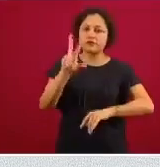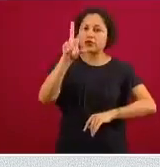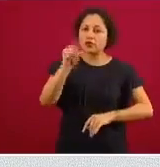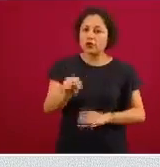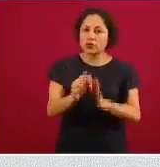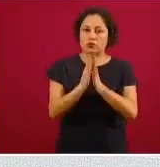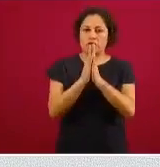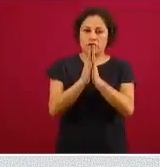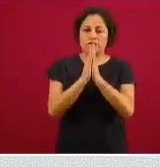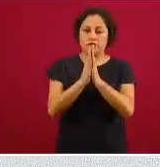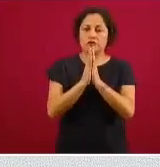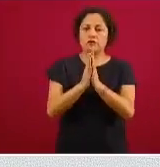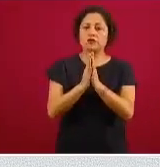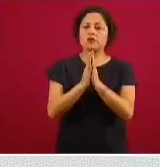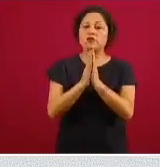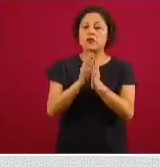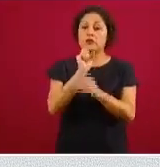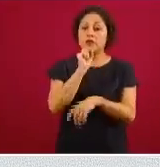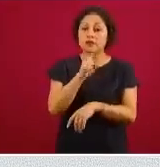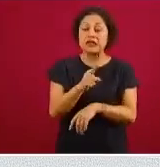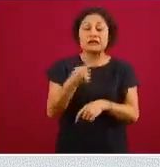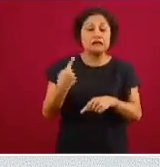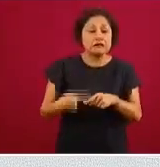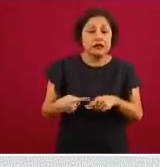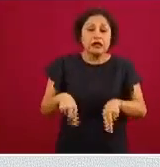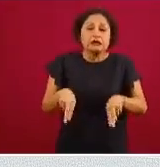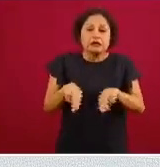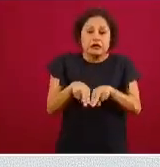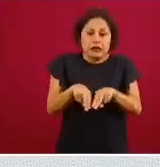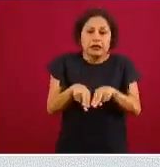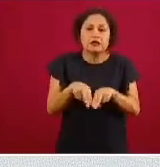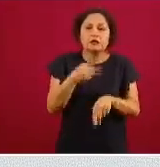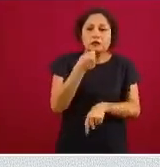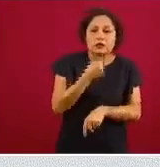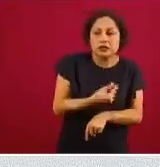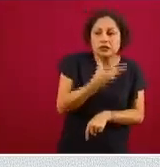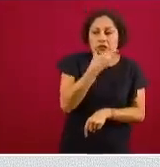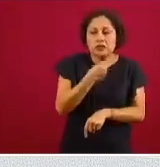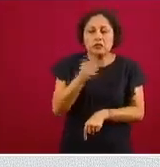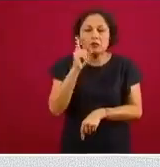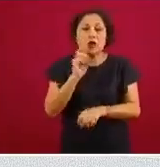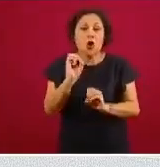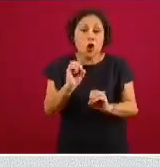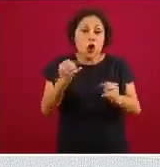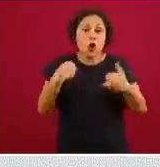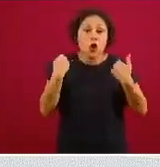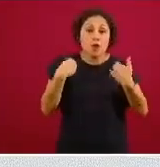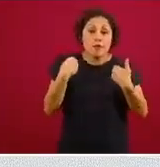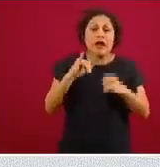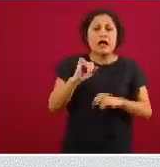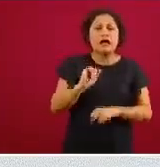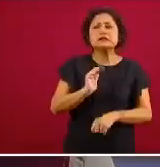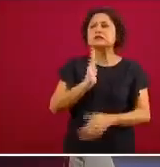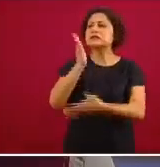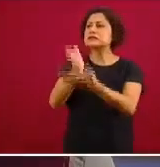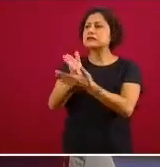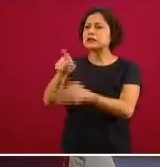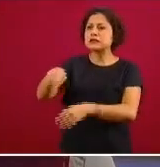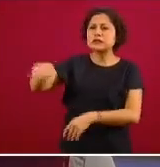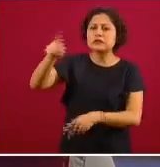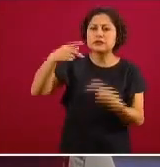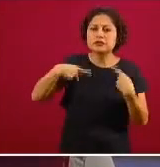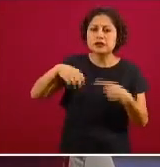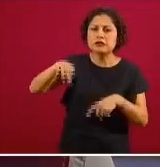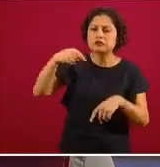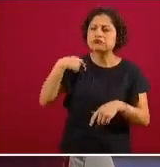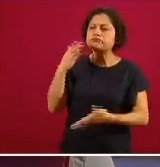y niñas los nietos y los jóvenes tampoco que no les visiten ahora lo que sí le digo a las